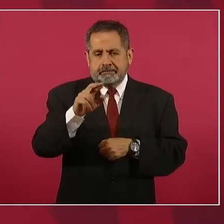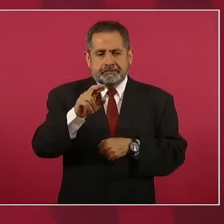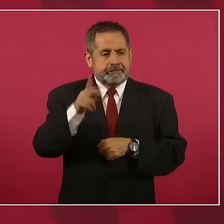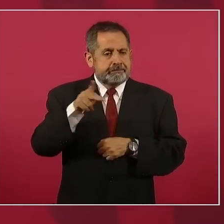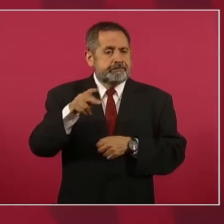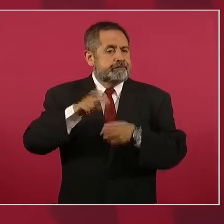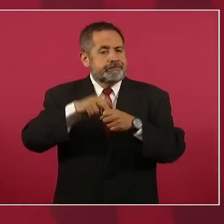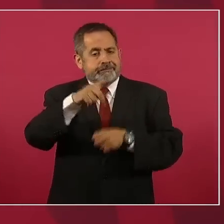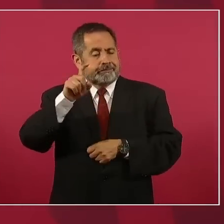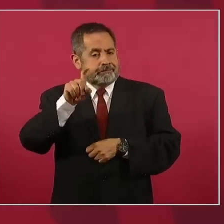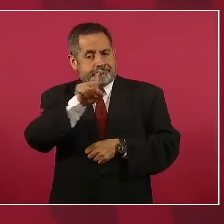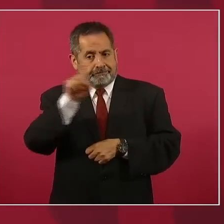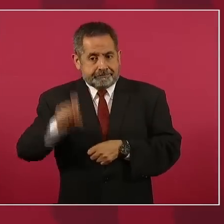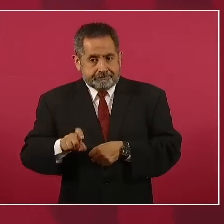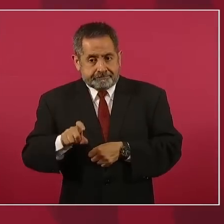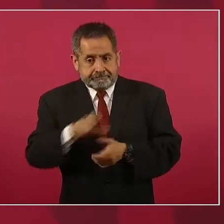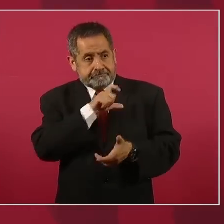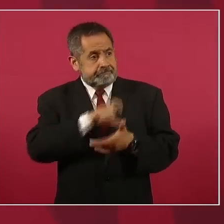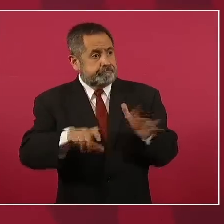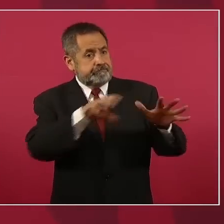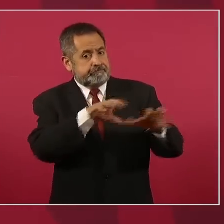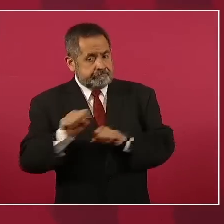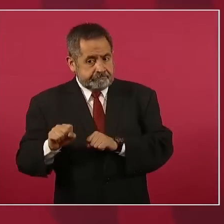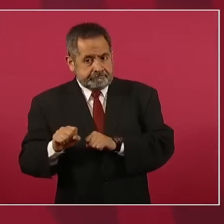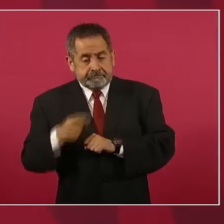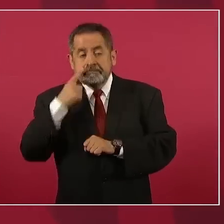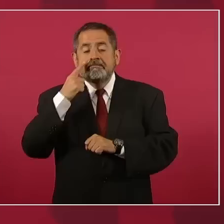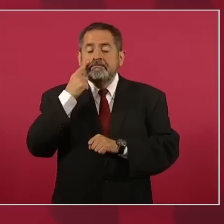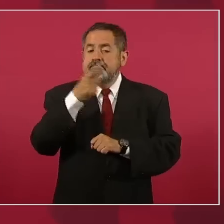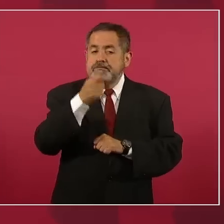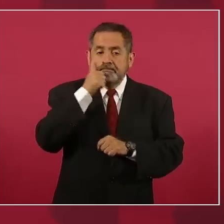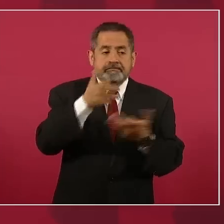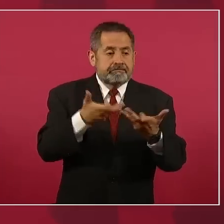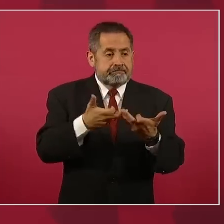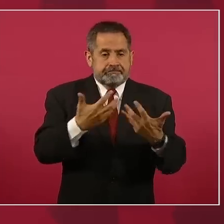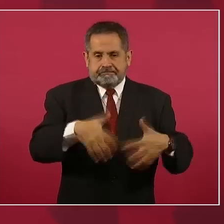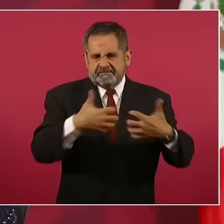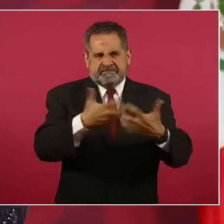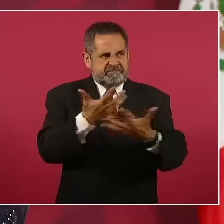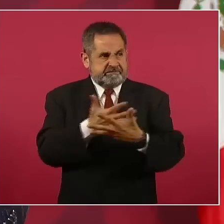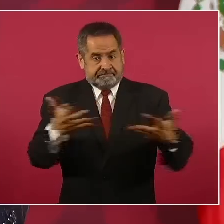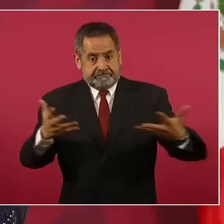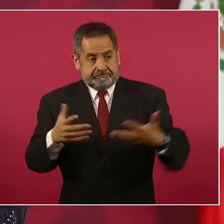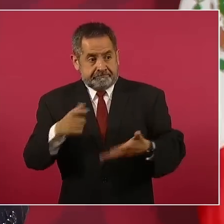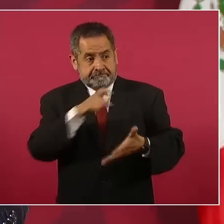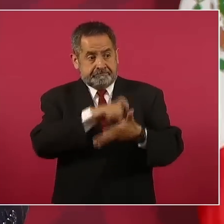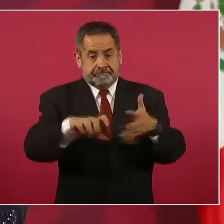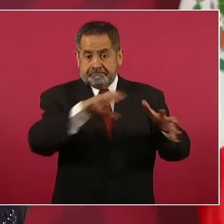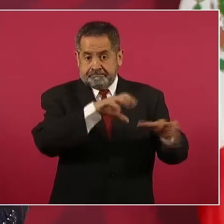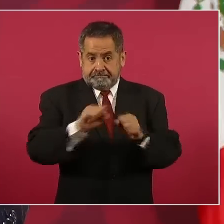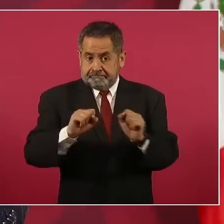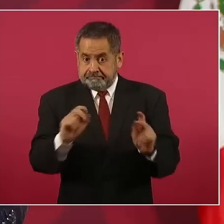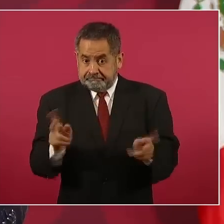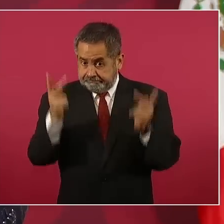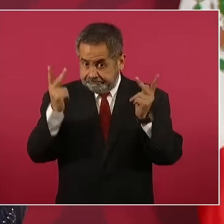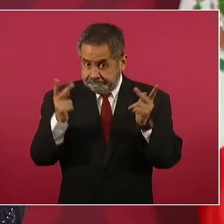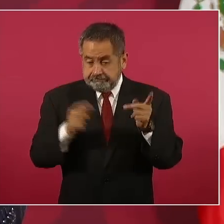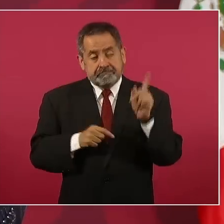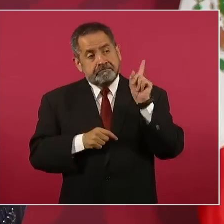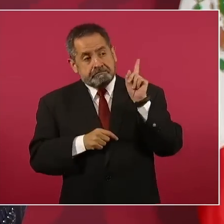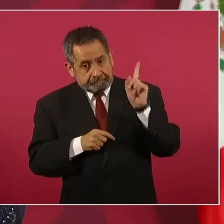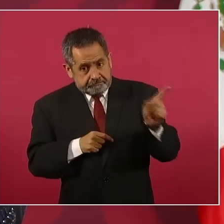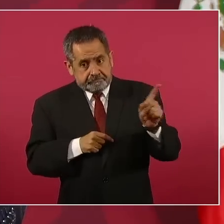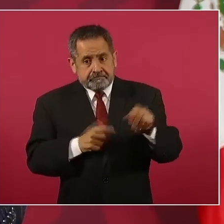Cuando se compra una planta de estas en Estados Unidos, pues tiene que